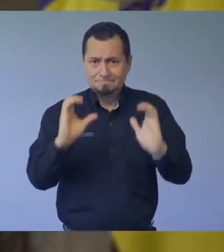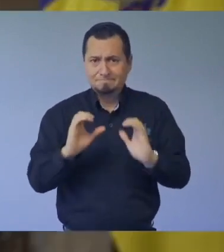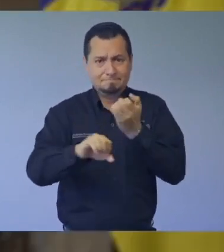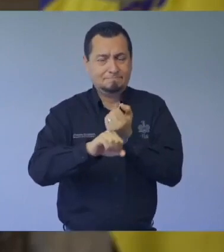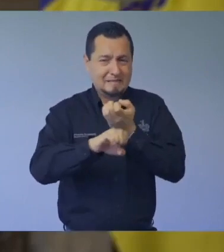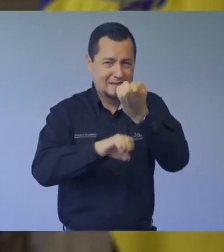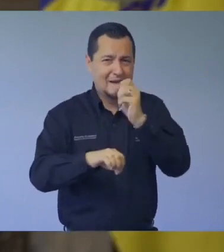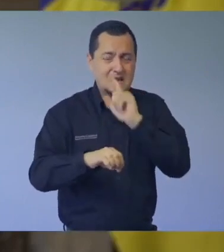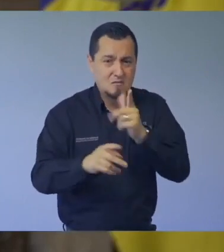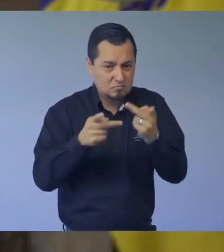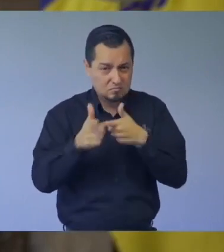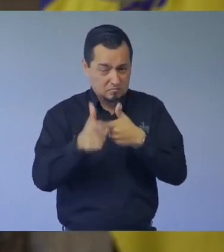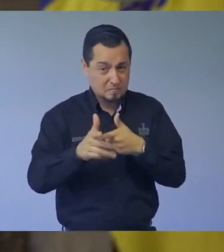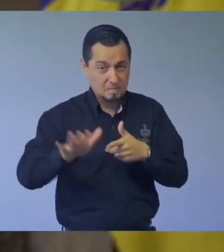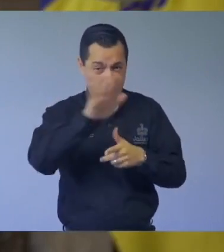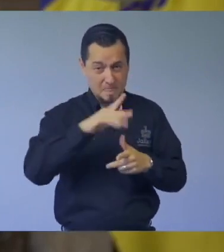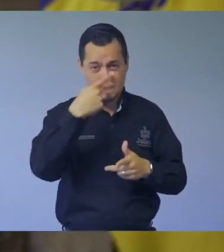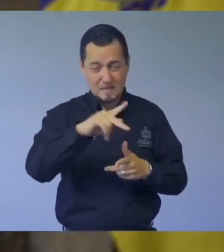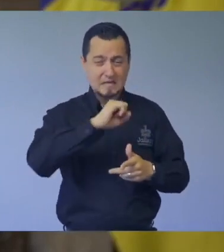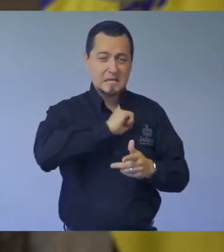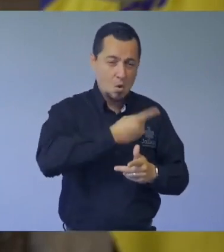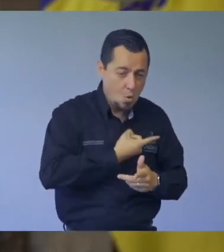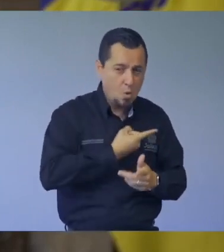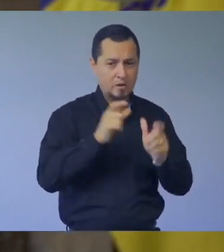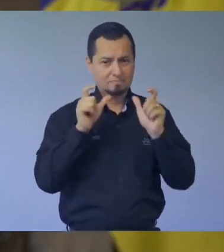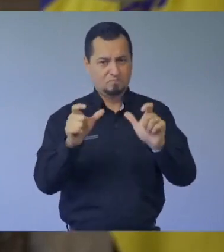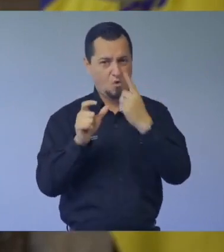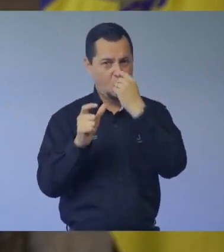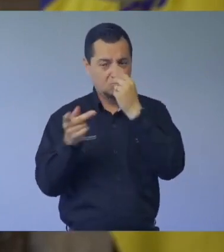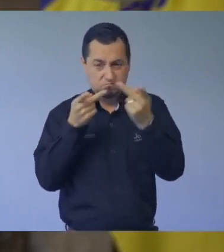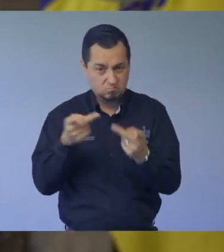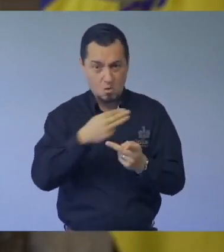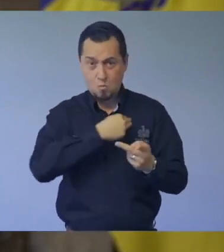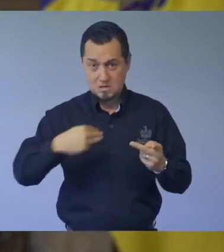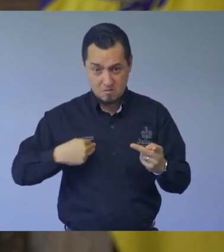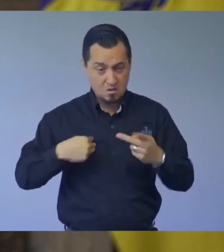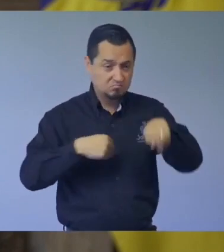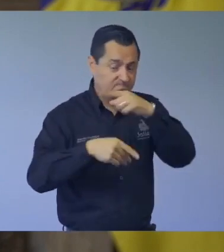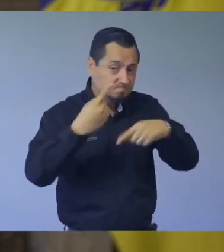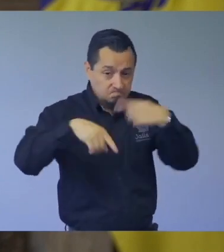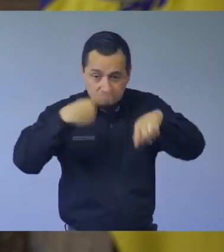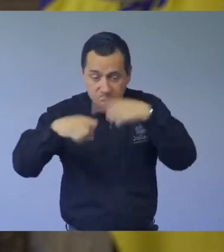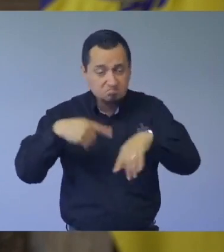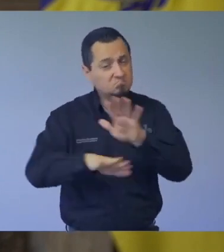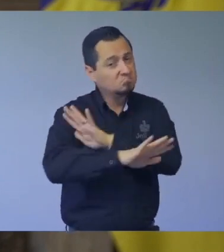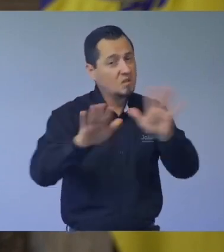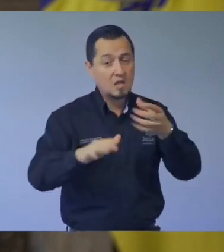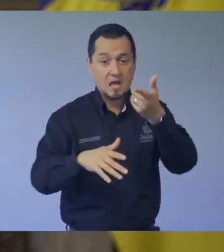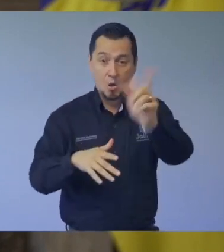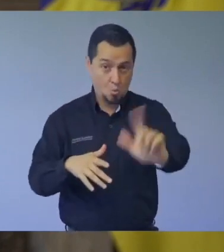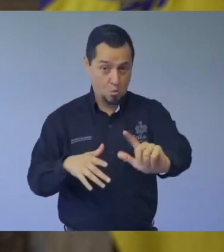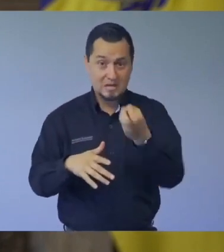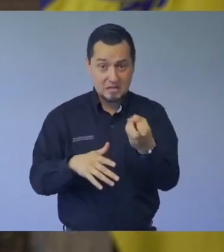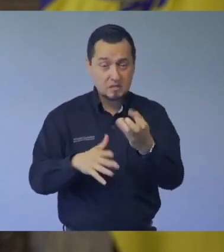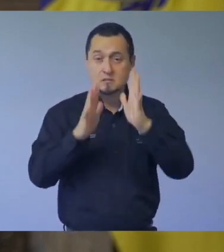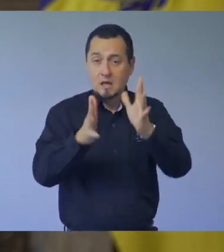toca. Por todo lo anterior, el Gabinete de Salud y el de Seguridad, en conjunto con las autoridades municipales, hemos tomado la decisión de que a partir